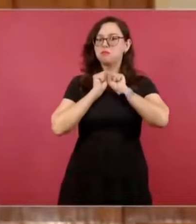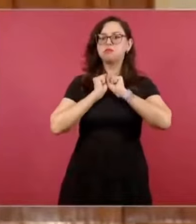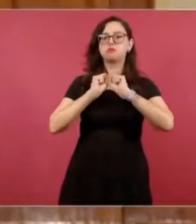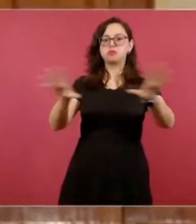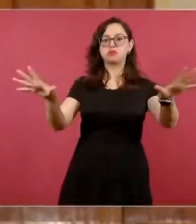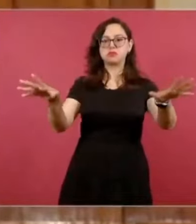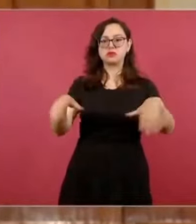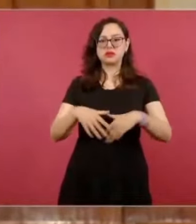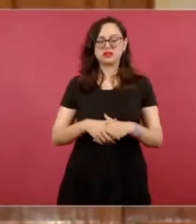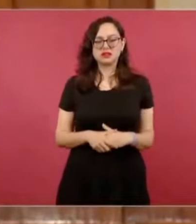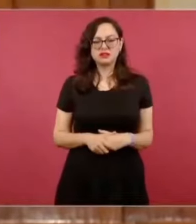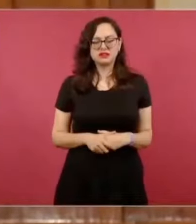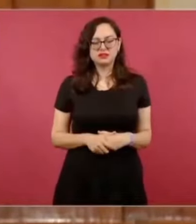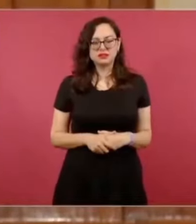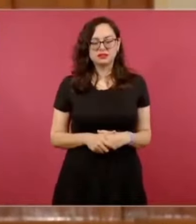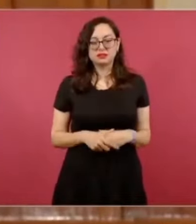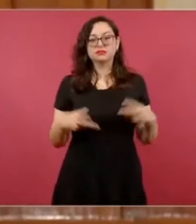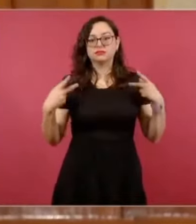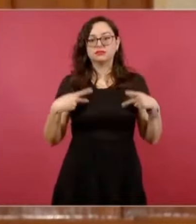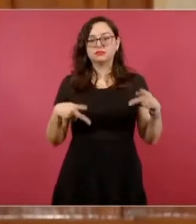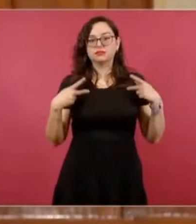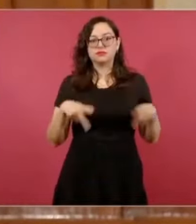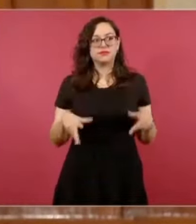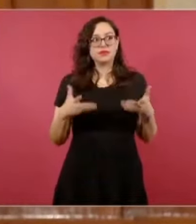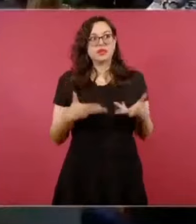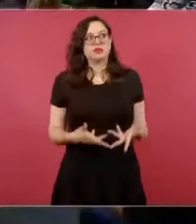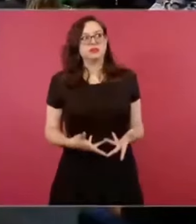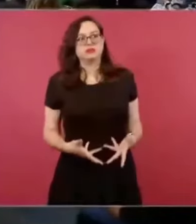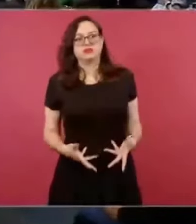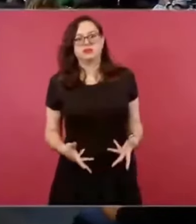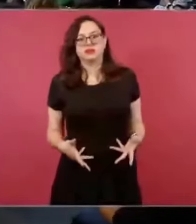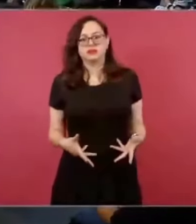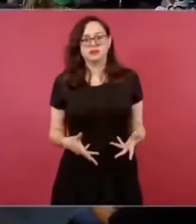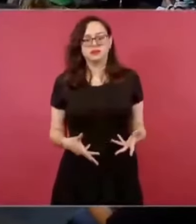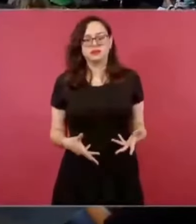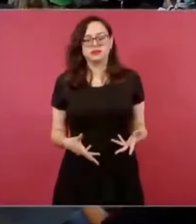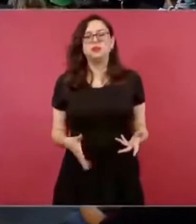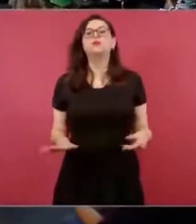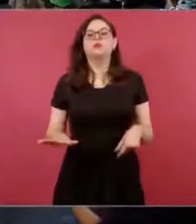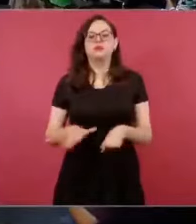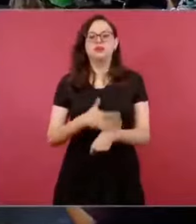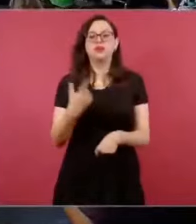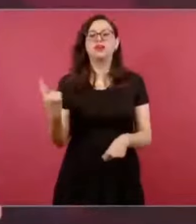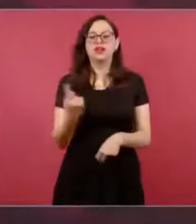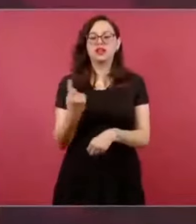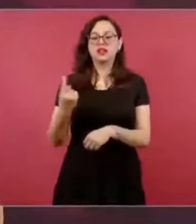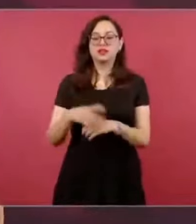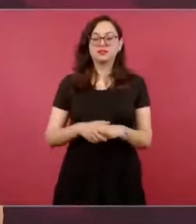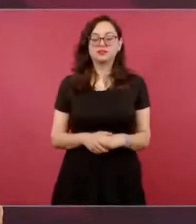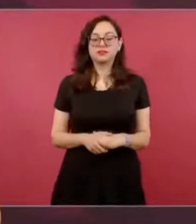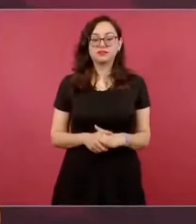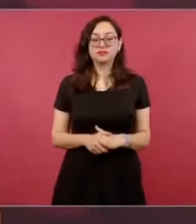No porque fuese la gran cosa,